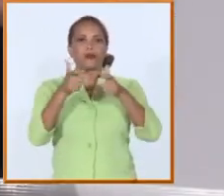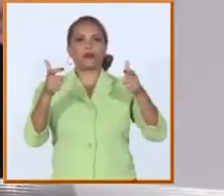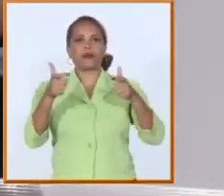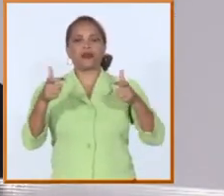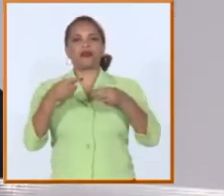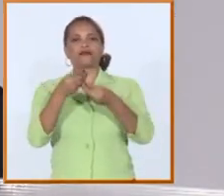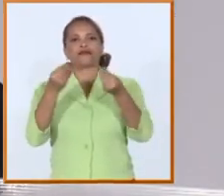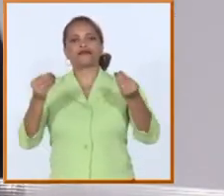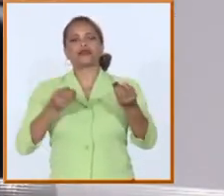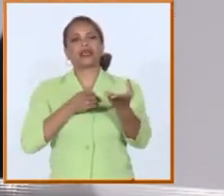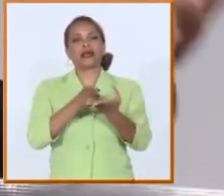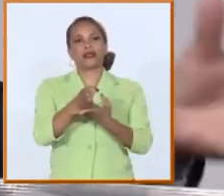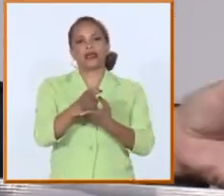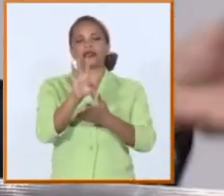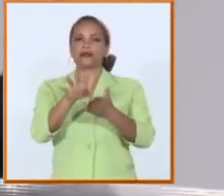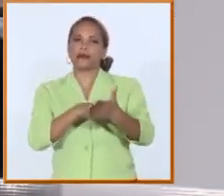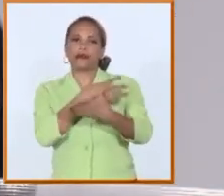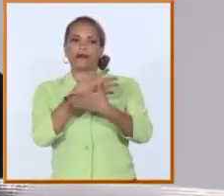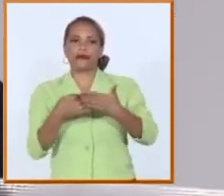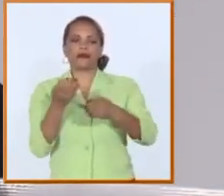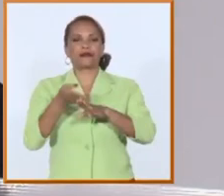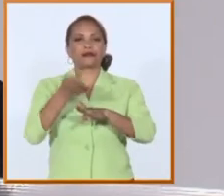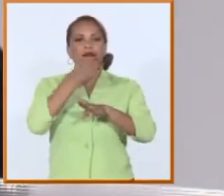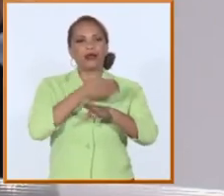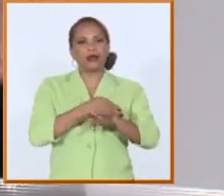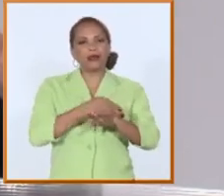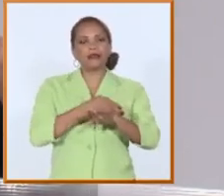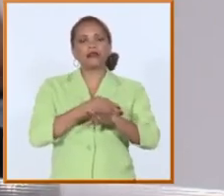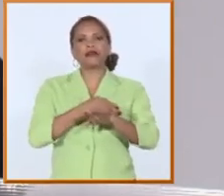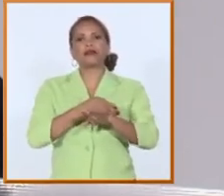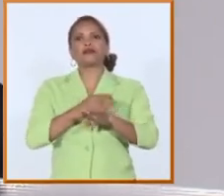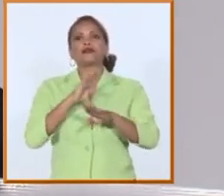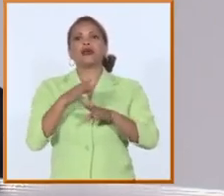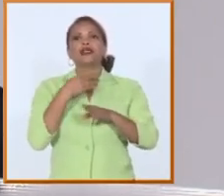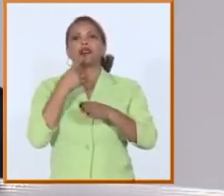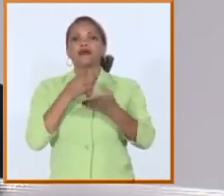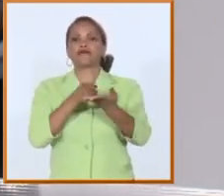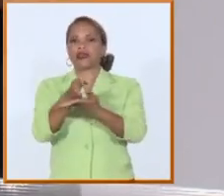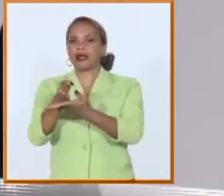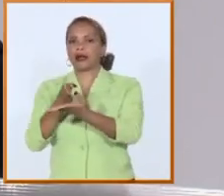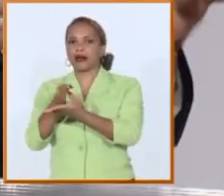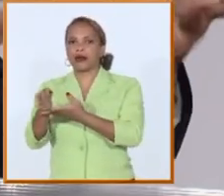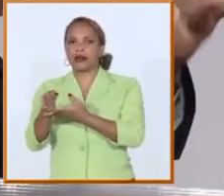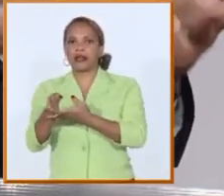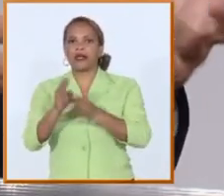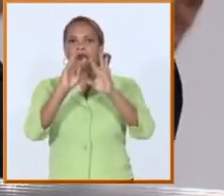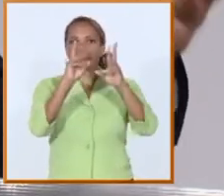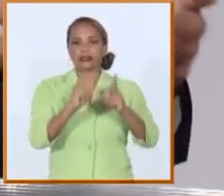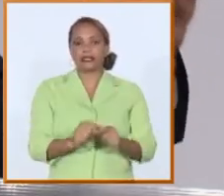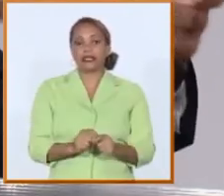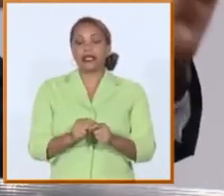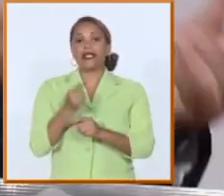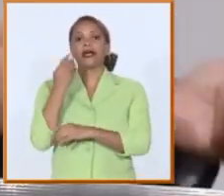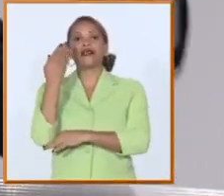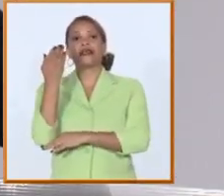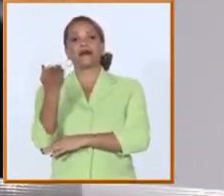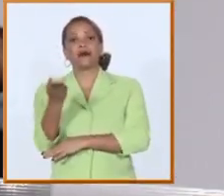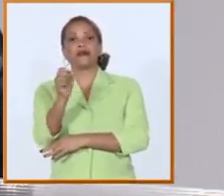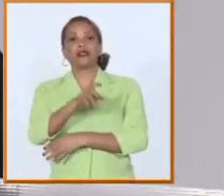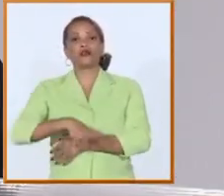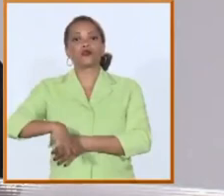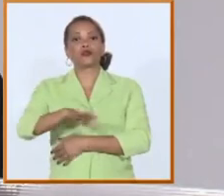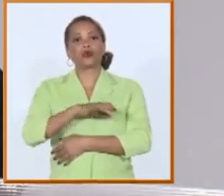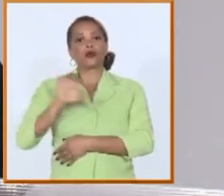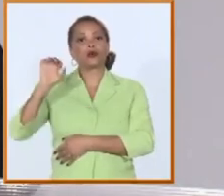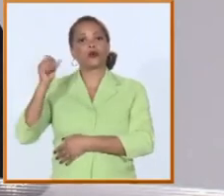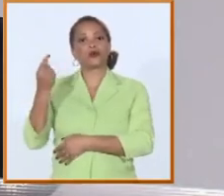a partir del proceso de planificación a partir de tomar en consideración las ofertas académicas la demanda que la sociedad y la economía nos hacen